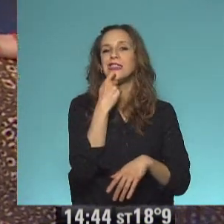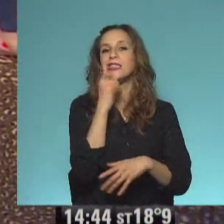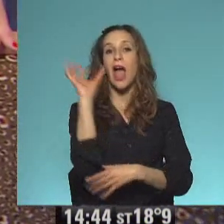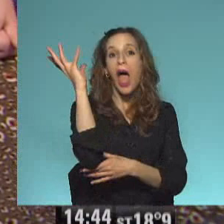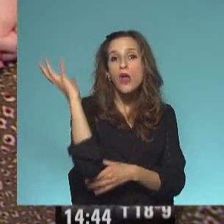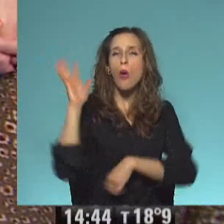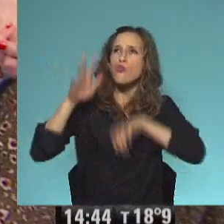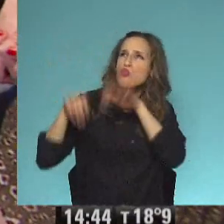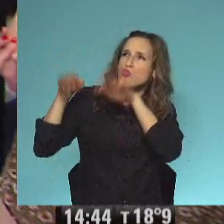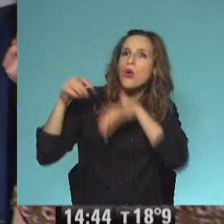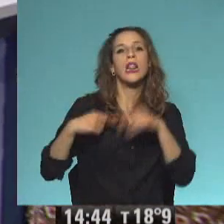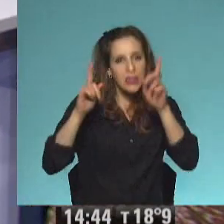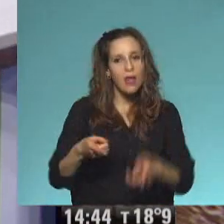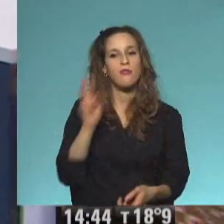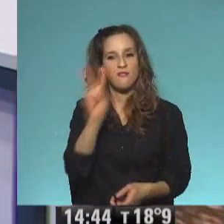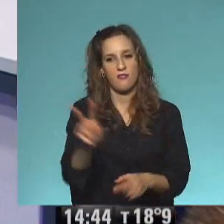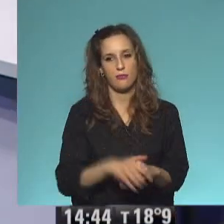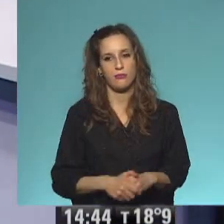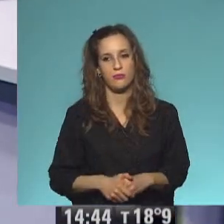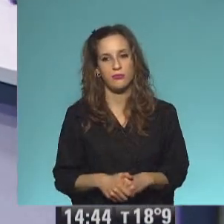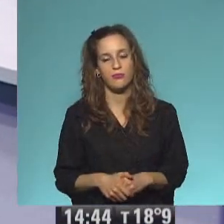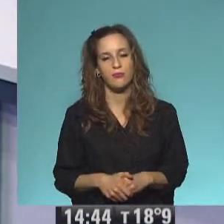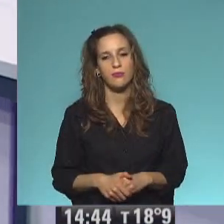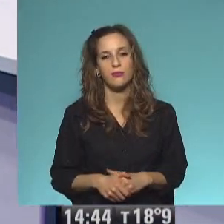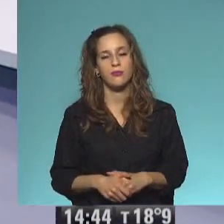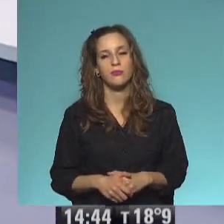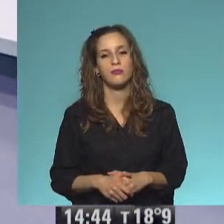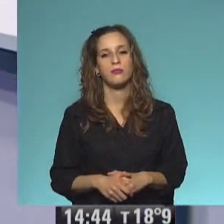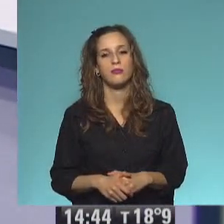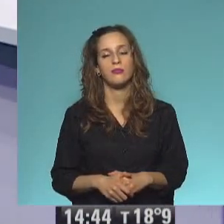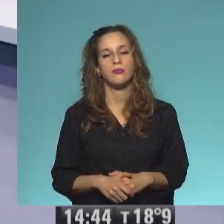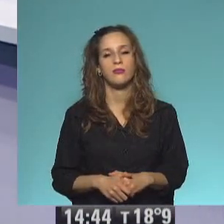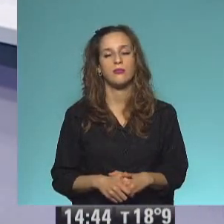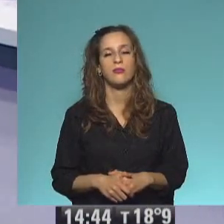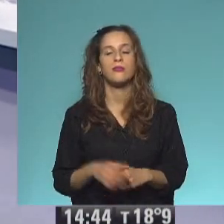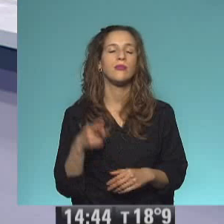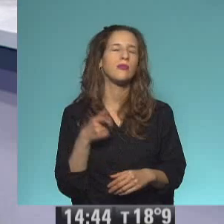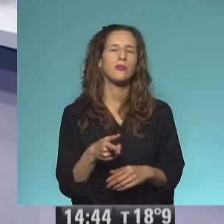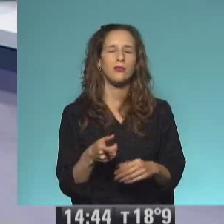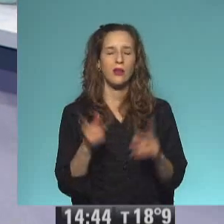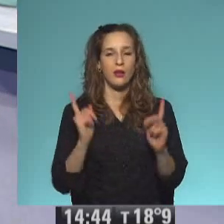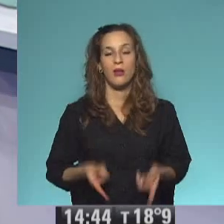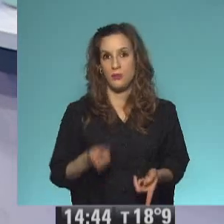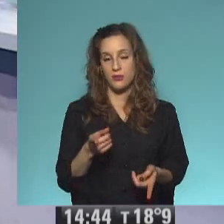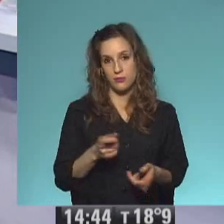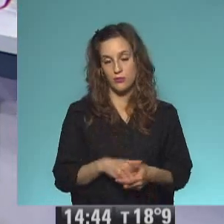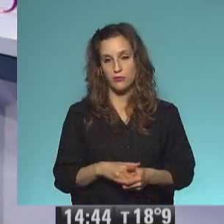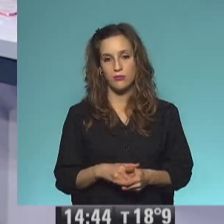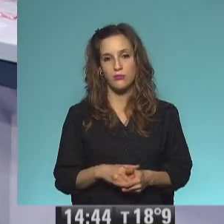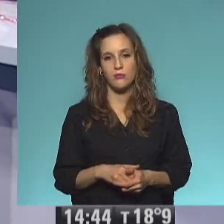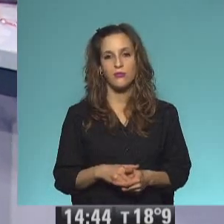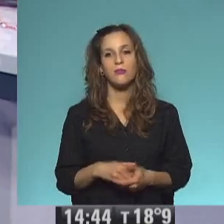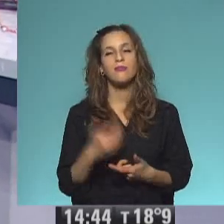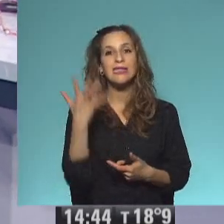rama más alta del árbol más alto del jardín. Ahí estaba Wilbur en la punta del árbol y lo veías. Wilbur